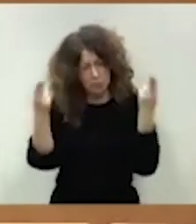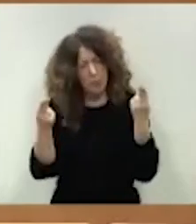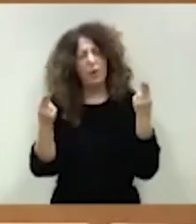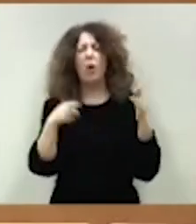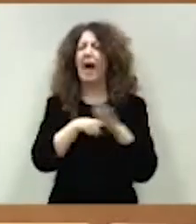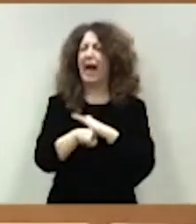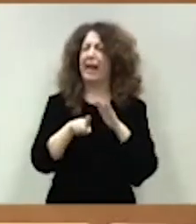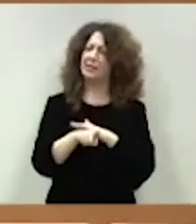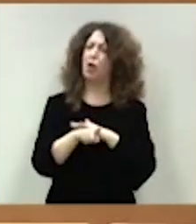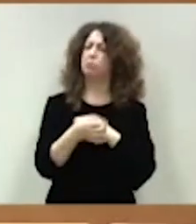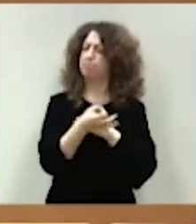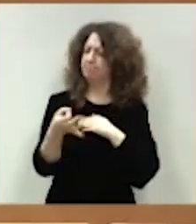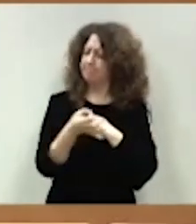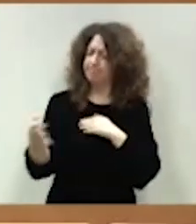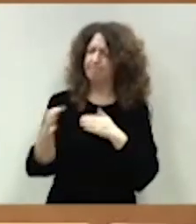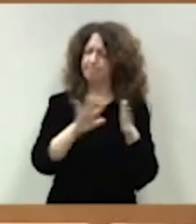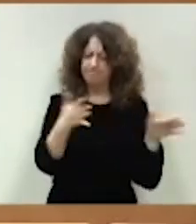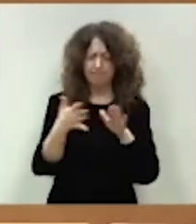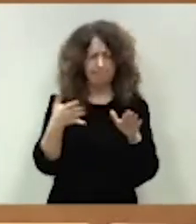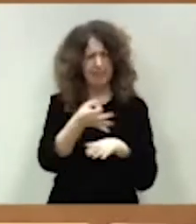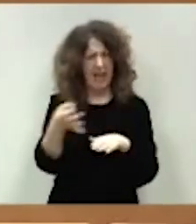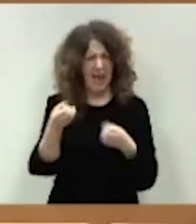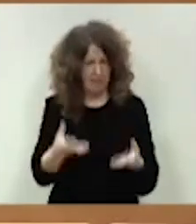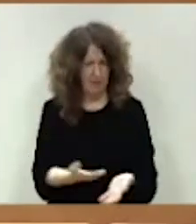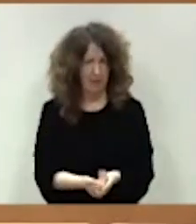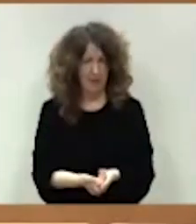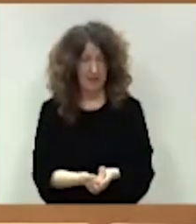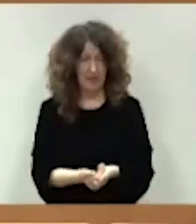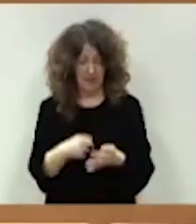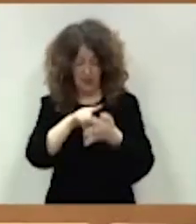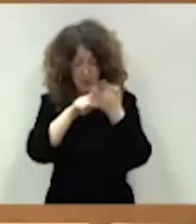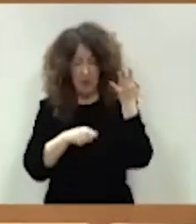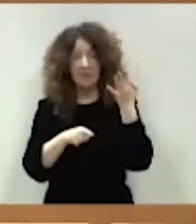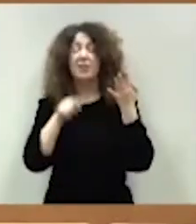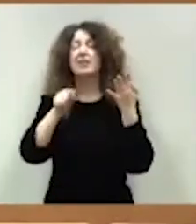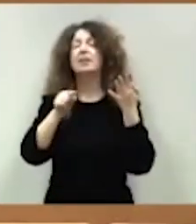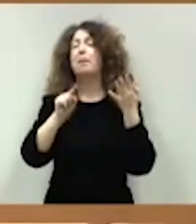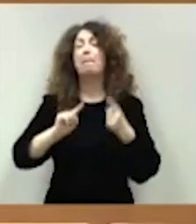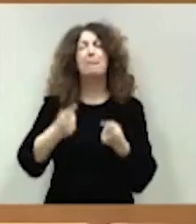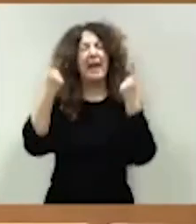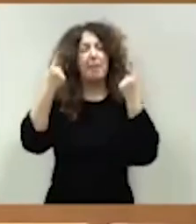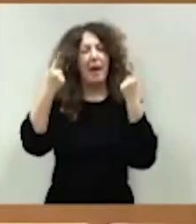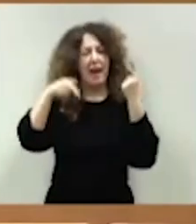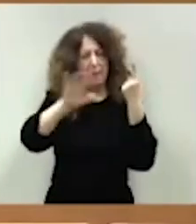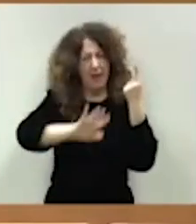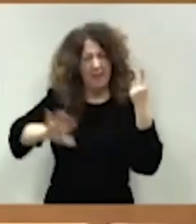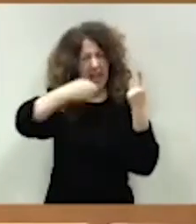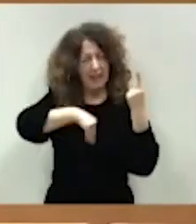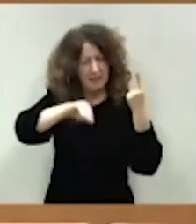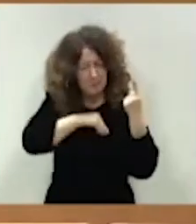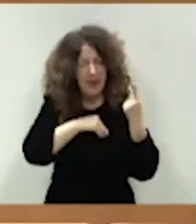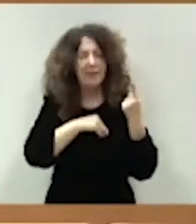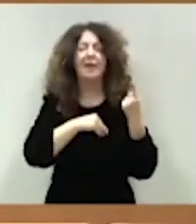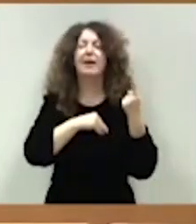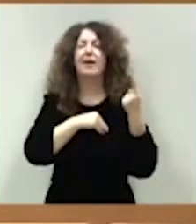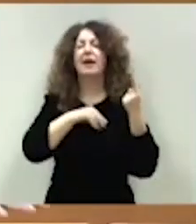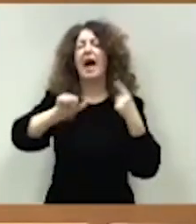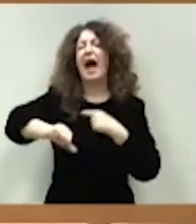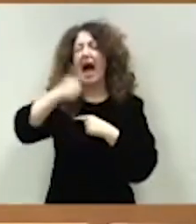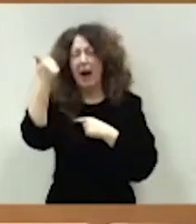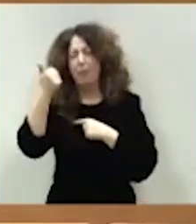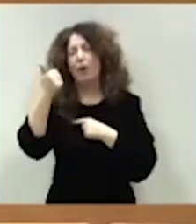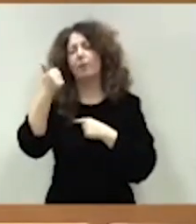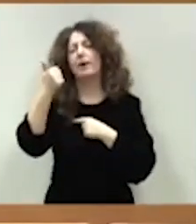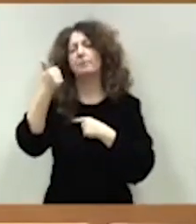Es la primera vez que se aprueba en este país un plan de reequilibrio sin recurrir al mantra de los recortes del